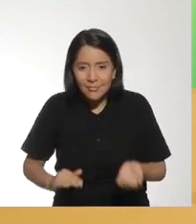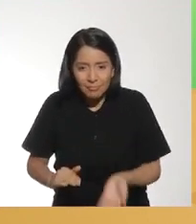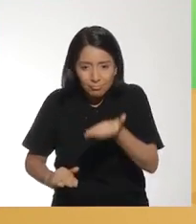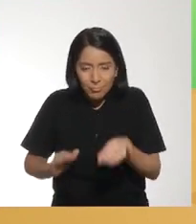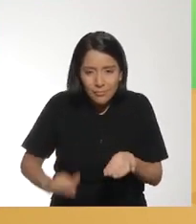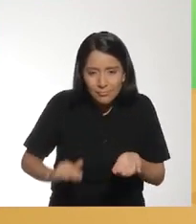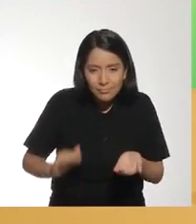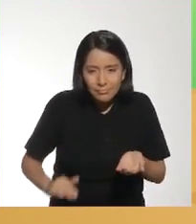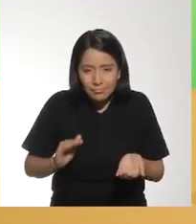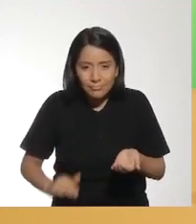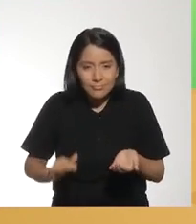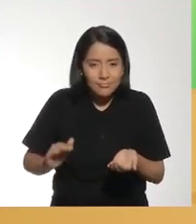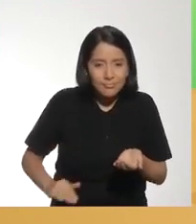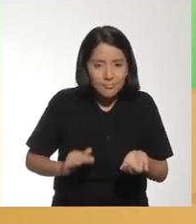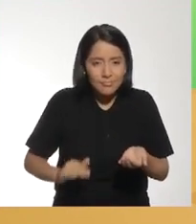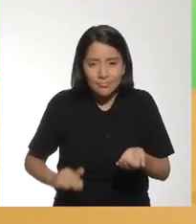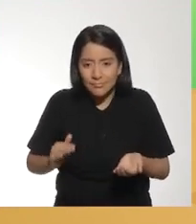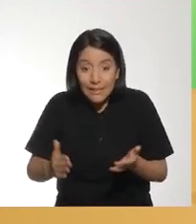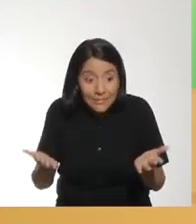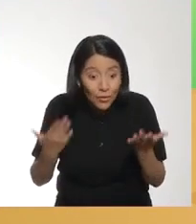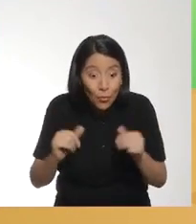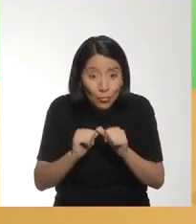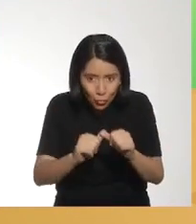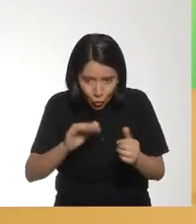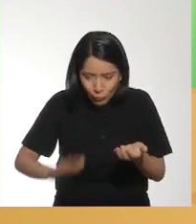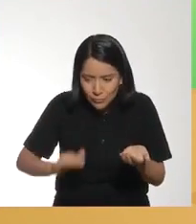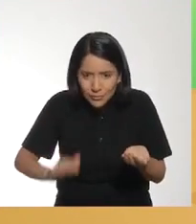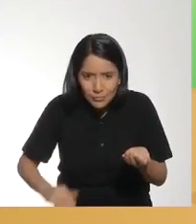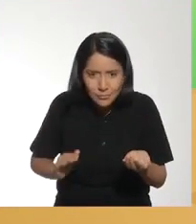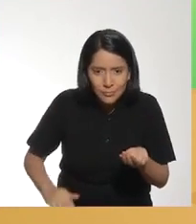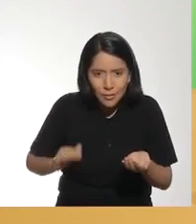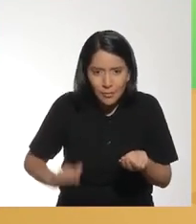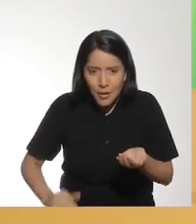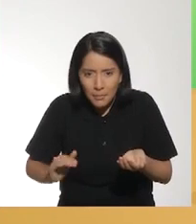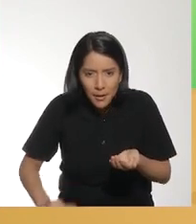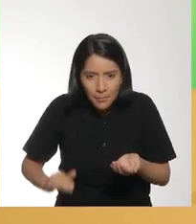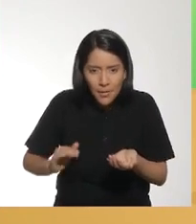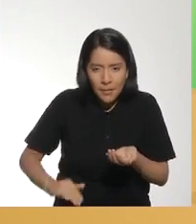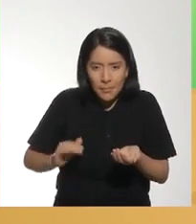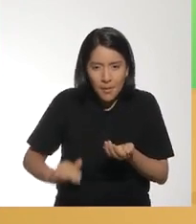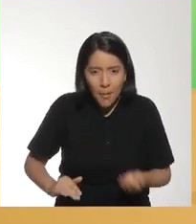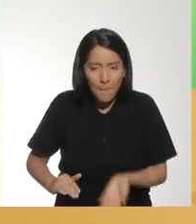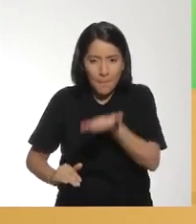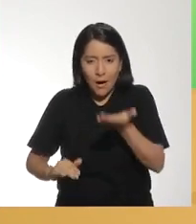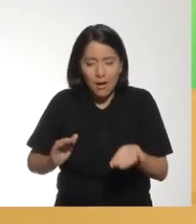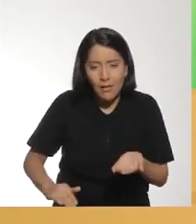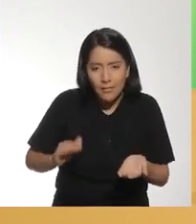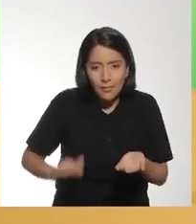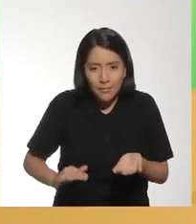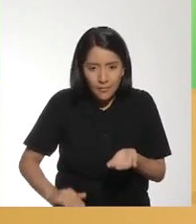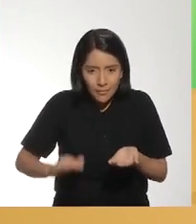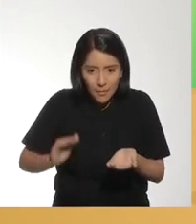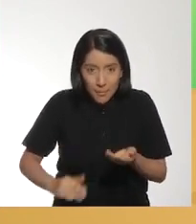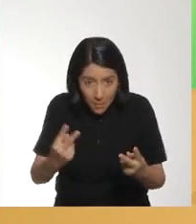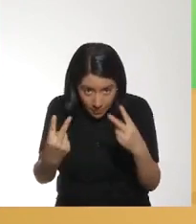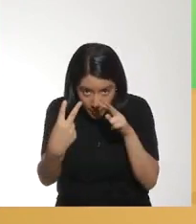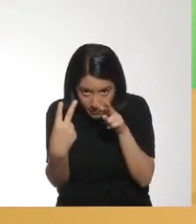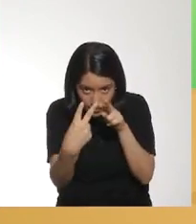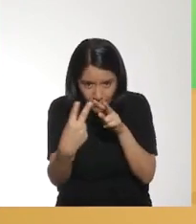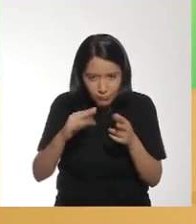¡Mírame! ¡Dame! ¡Vamos! ¡Sigue! ¡Sigue, sigue, sigue! ¡Va! ¡Voy!